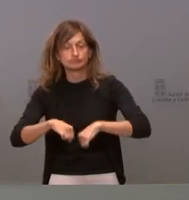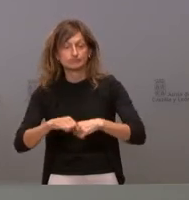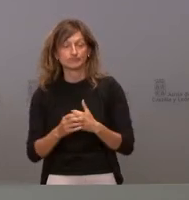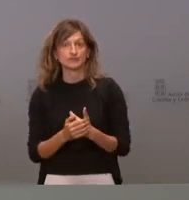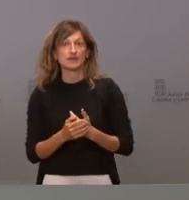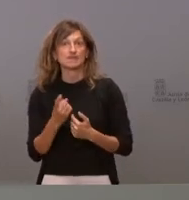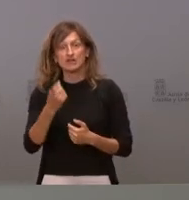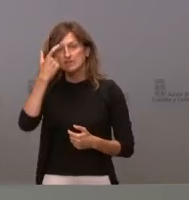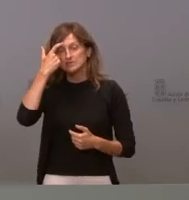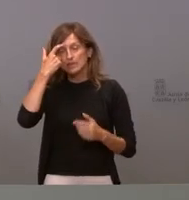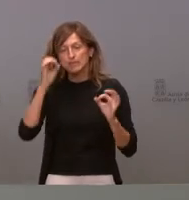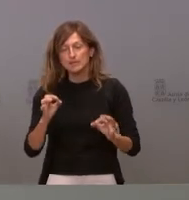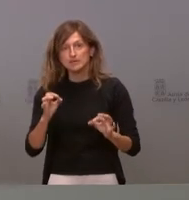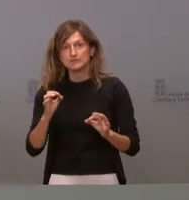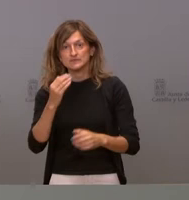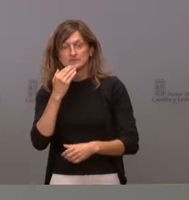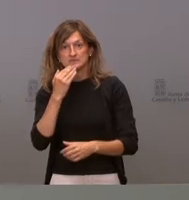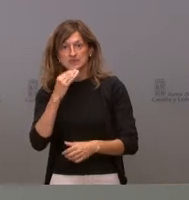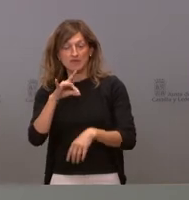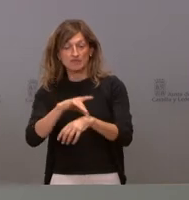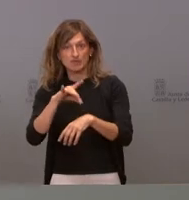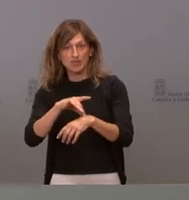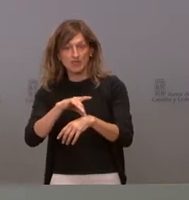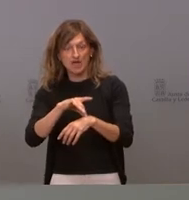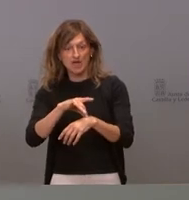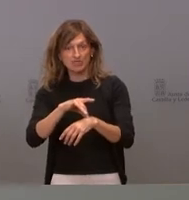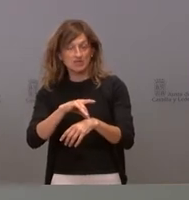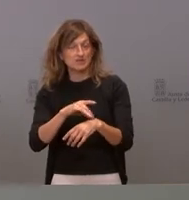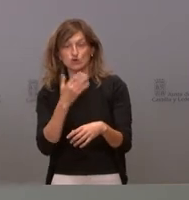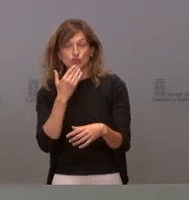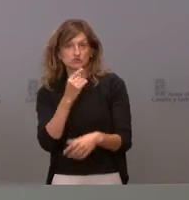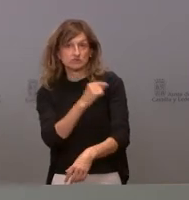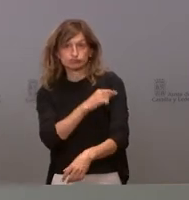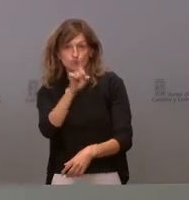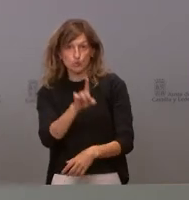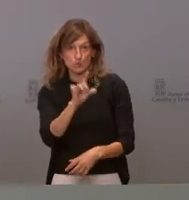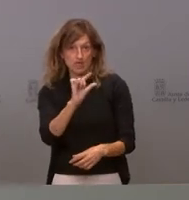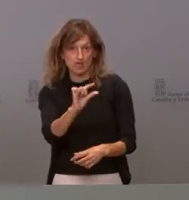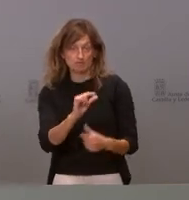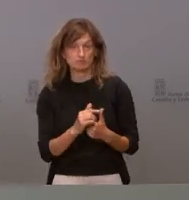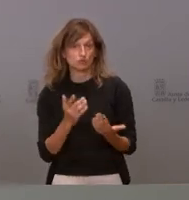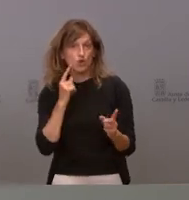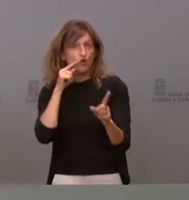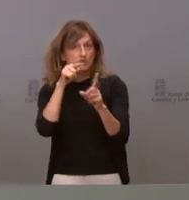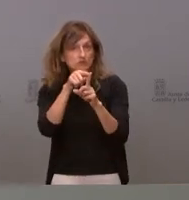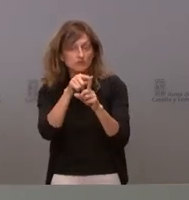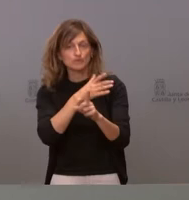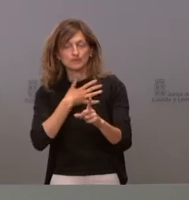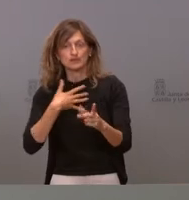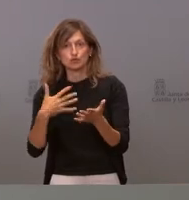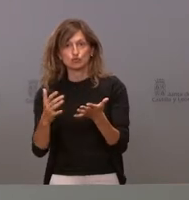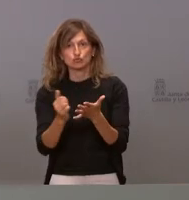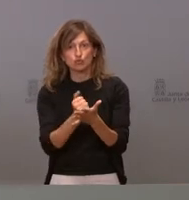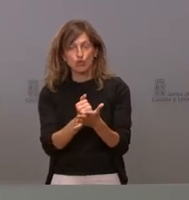saber que tener la enfermedad es como tener una primera dosis de vacunas. Por lo tanto, nuestro objetivo ahora es acabar todas las